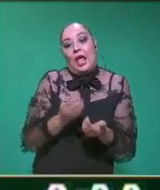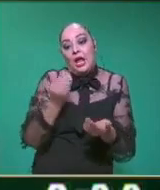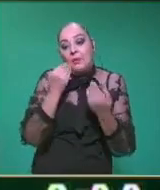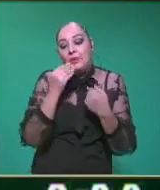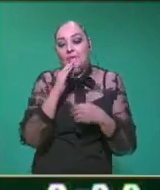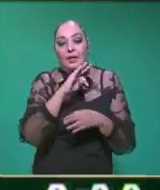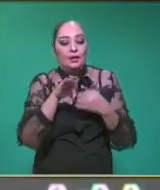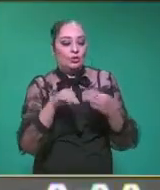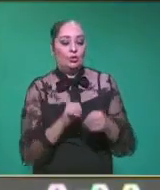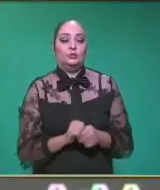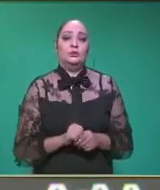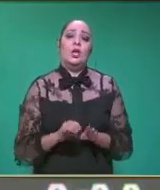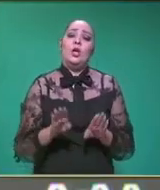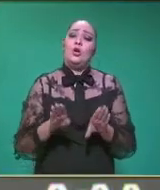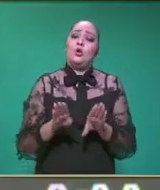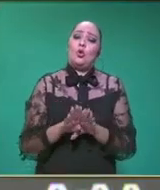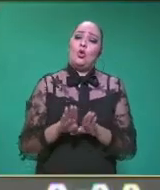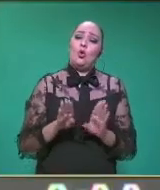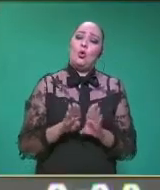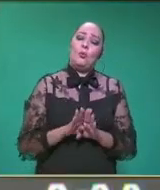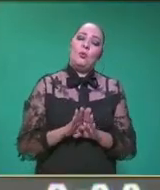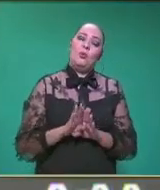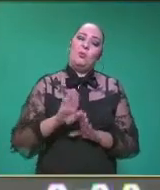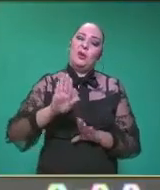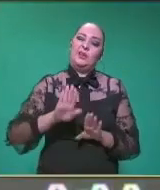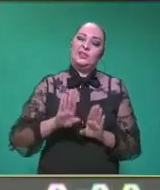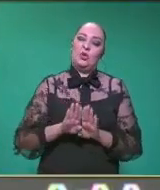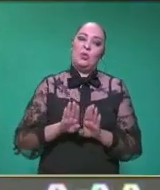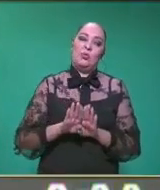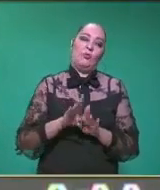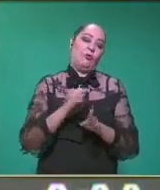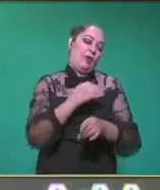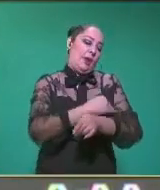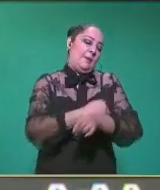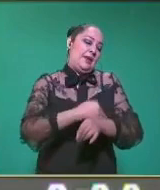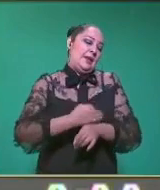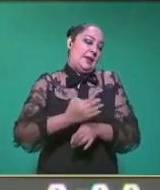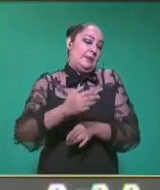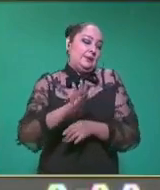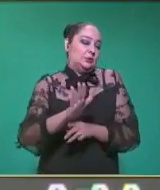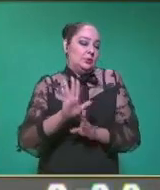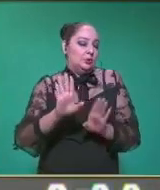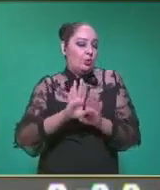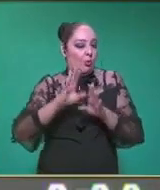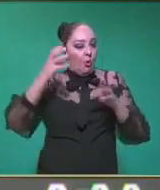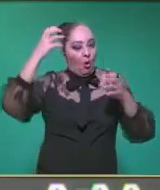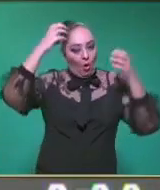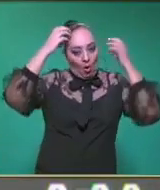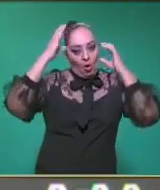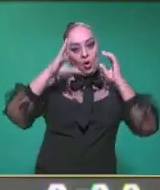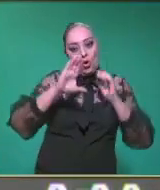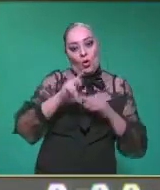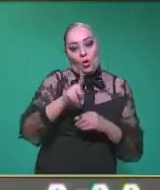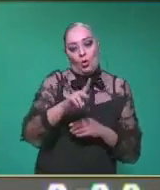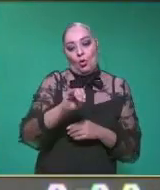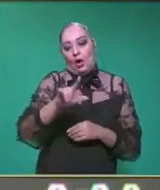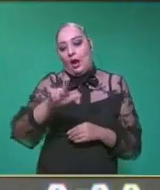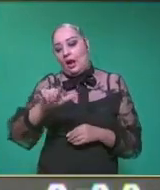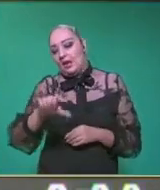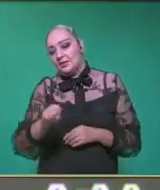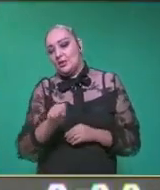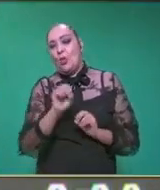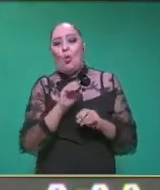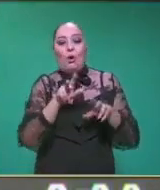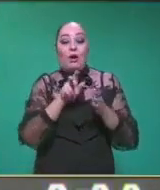son los parientes lejanos de los koalas, de los canguros? No son parientes lejanos tal vez como tal, pero sí